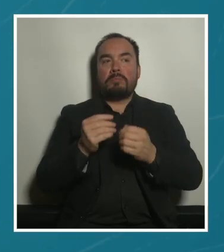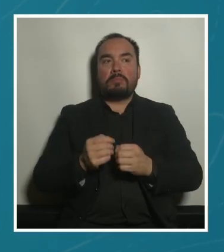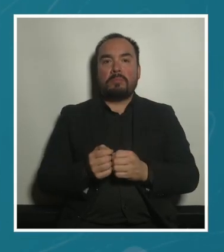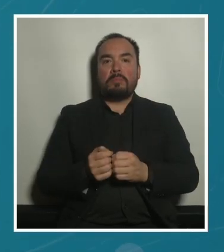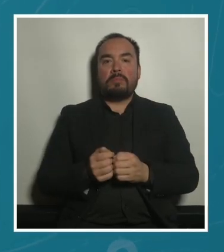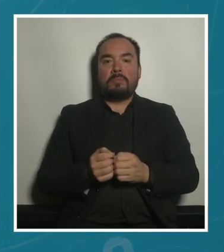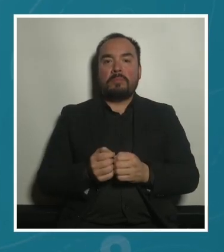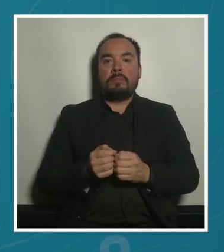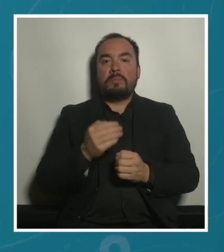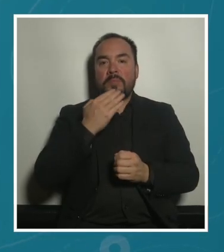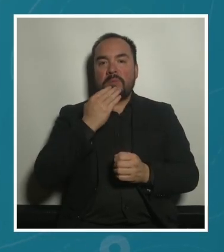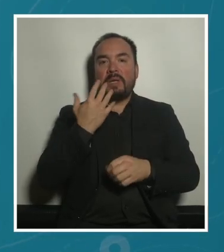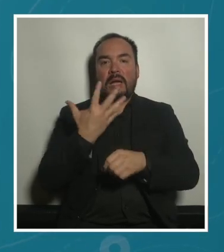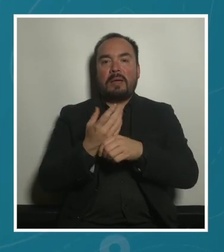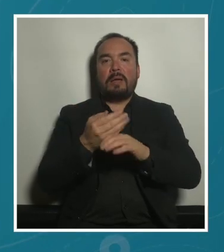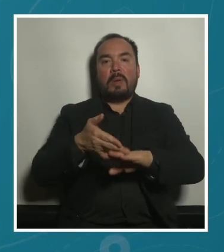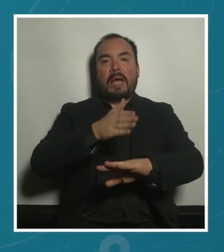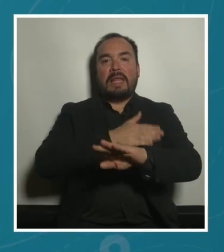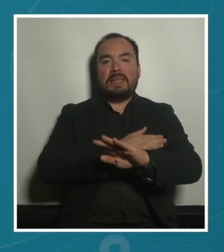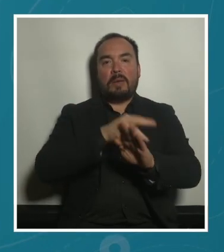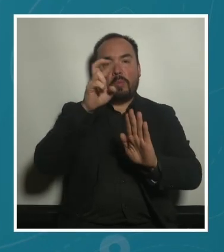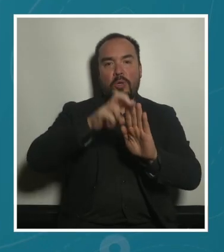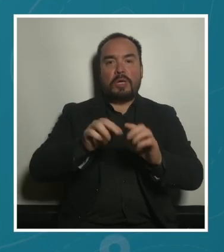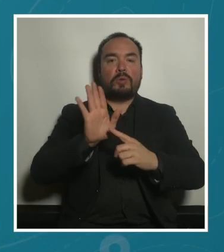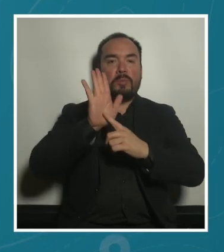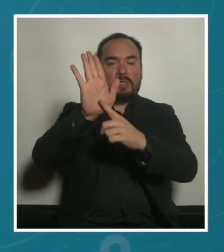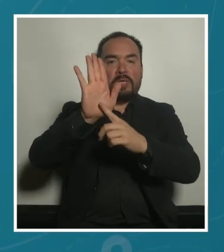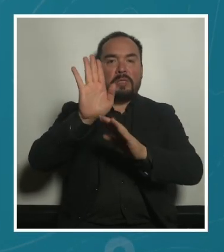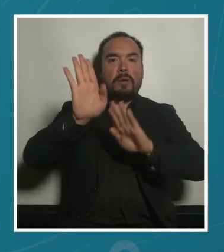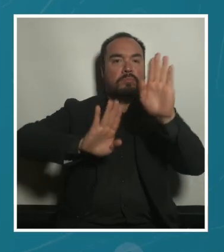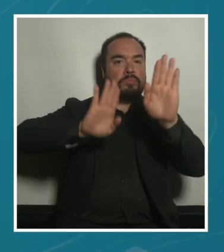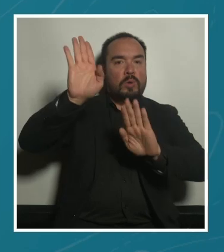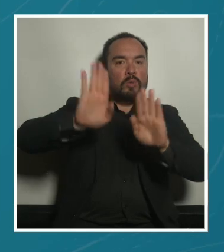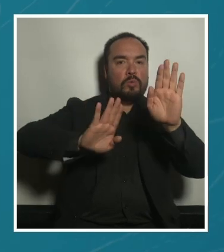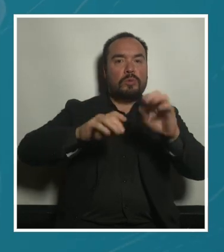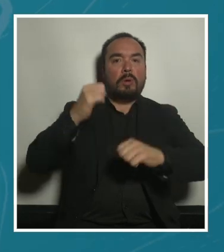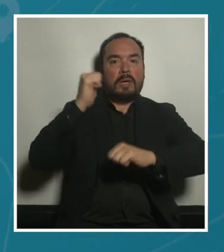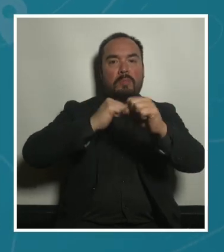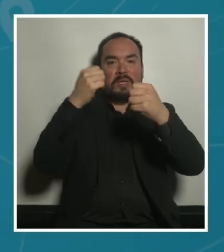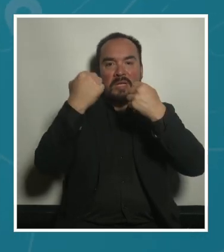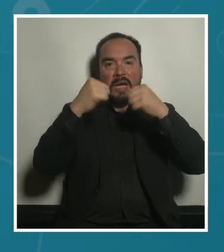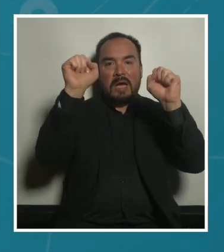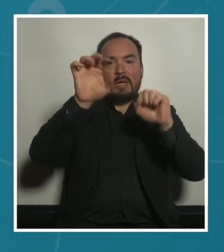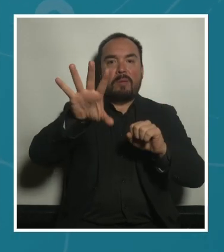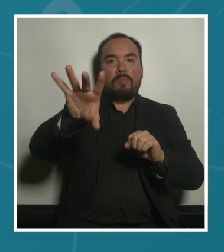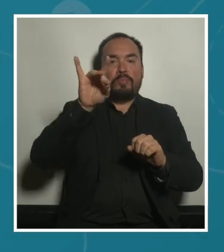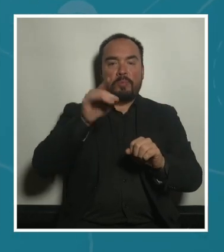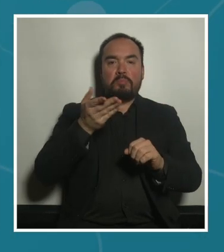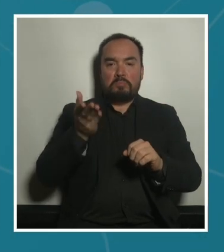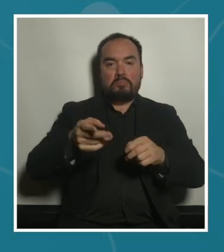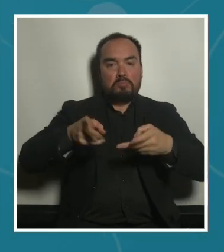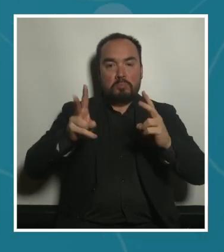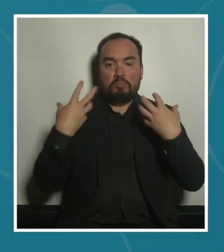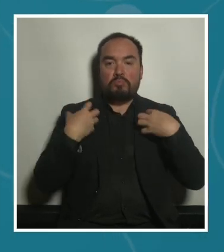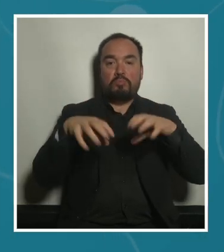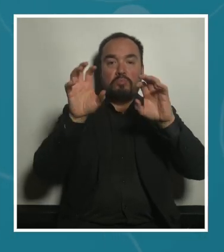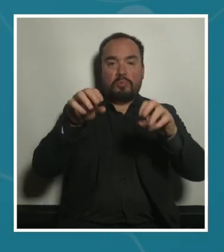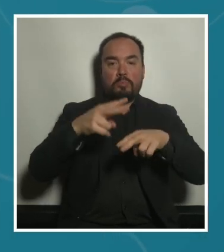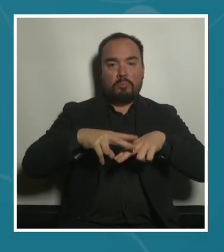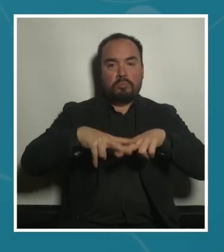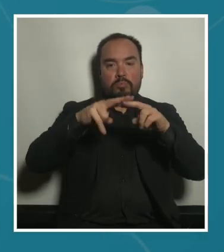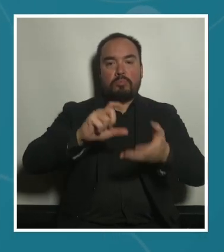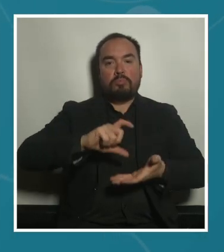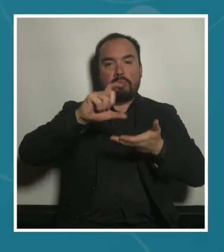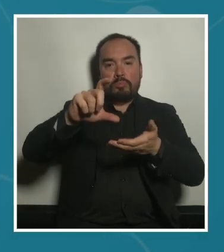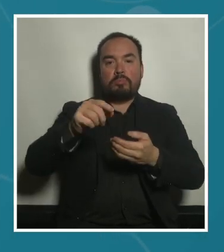saca a licitación pública y en el concurso de la licitación el ayuntamiento dice vale tú te vas a poder sacar